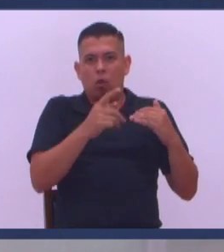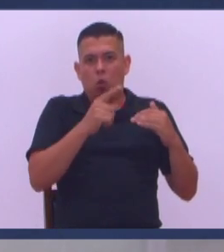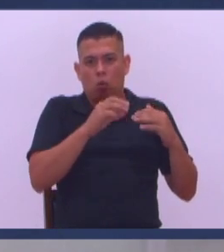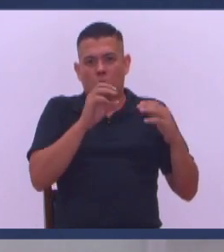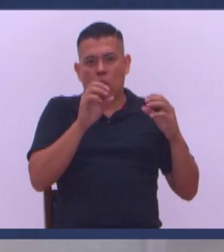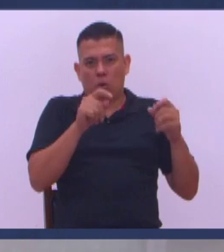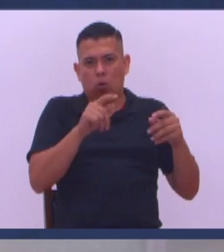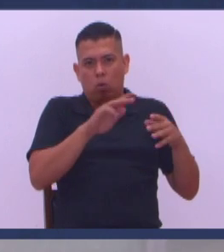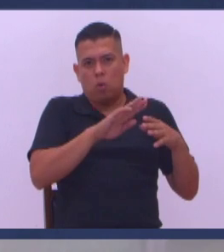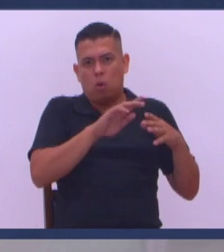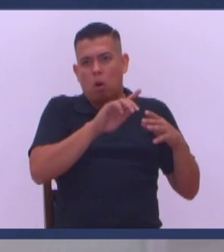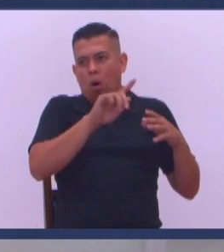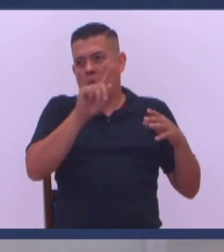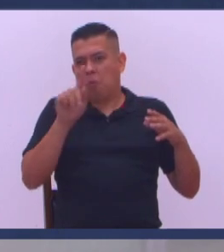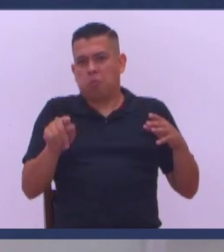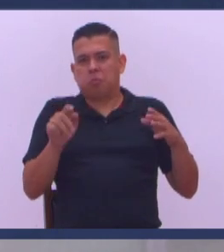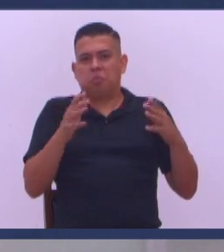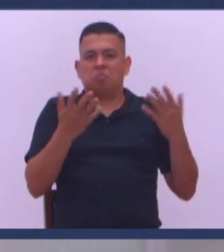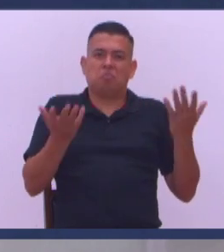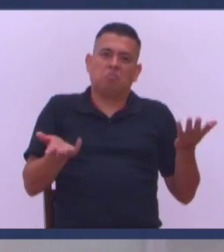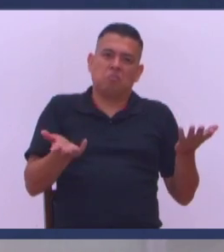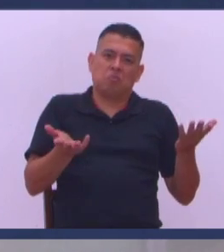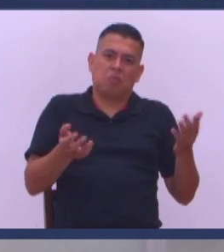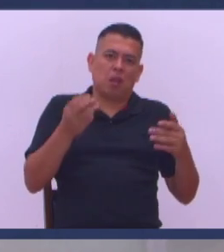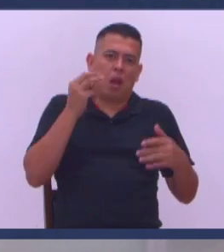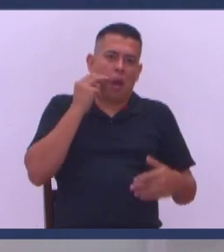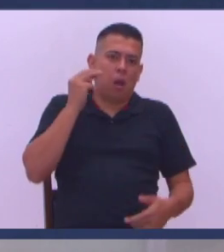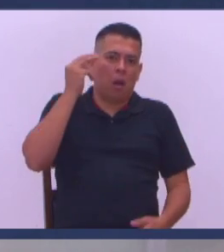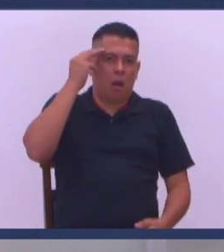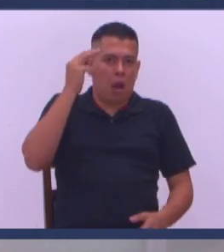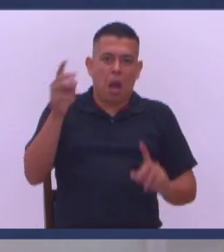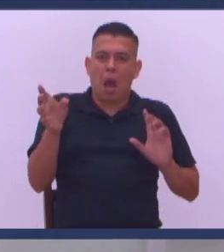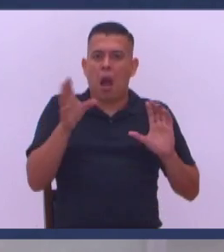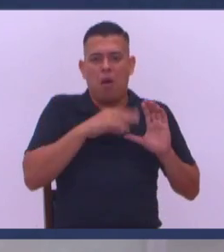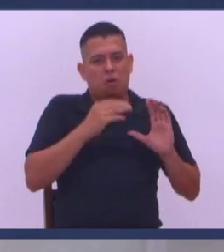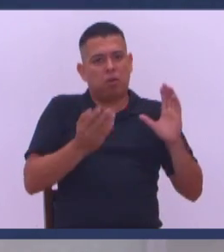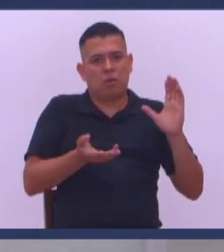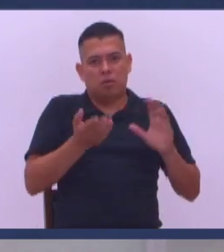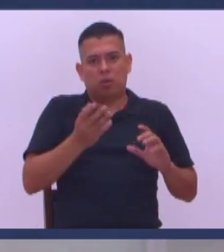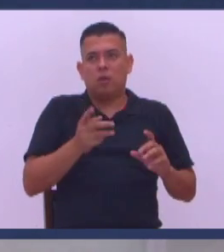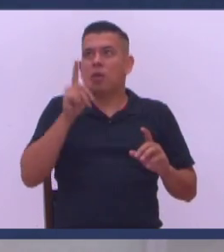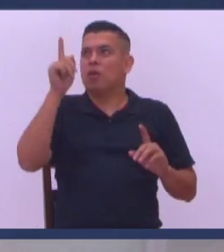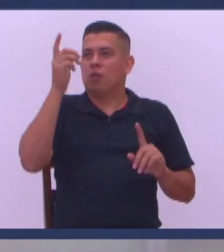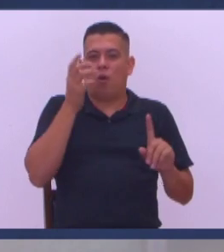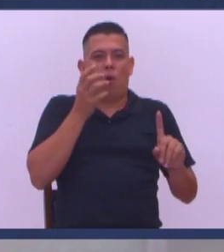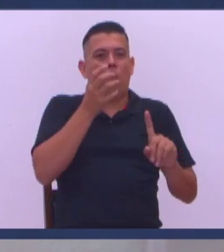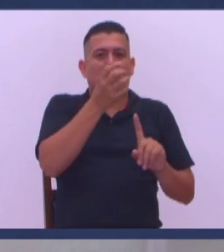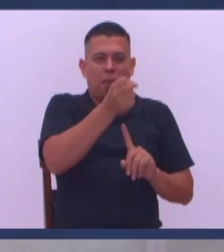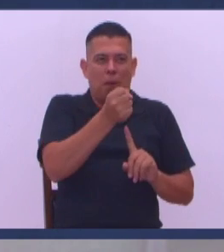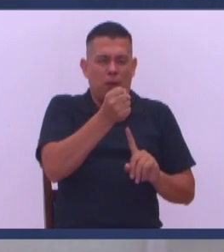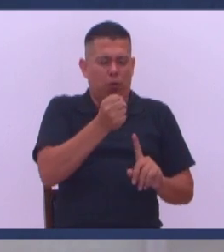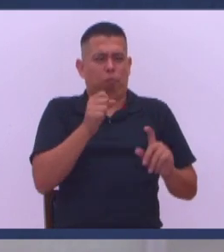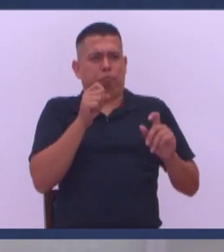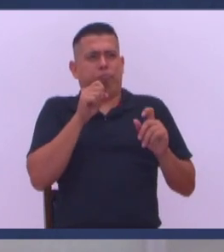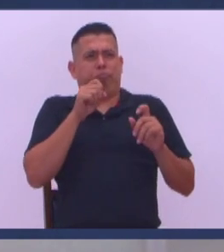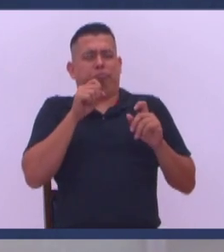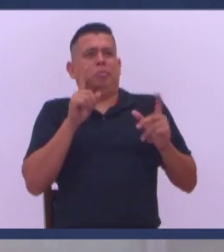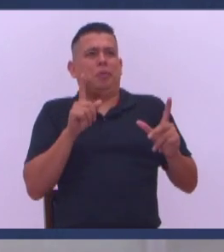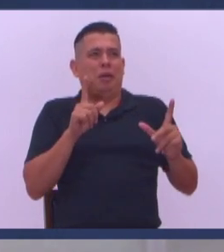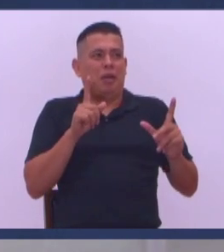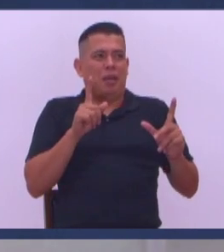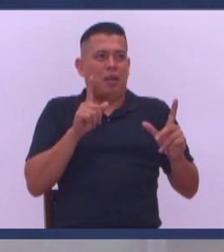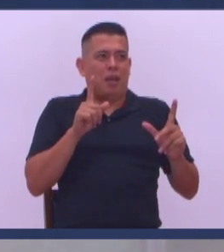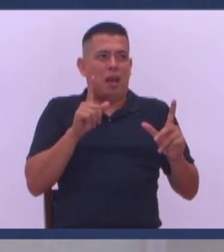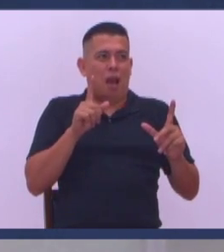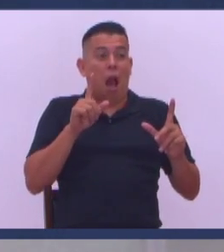por salir Y hoy nos cayó esto Pues ni modo Y me dice Todavía maduramente Aunque no es cristiano Dios tiene un propósito ¿Viste a ver? Y yo le dije Sí